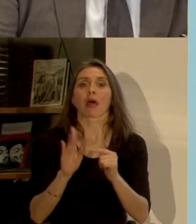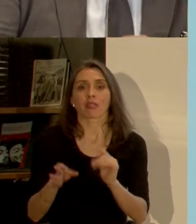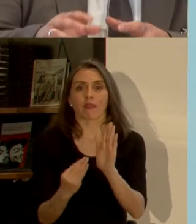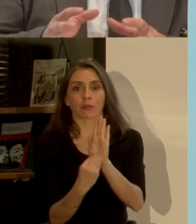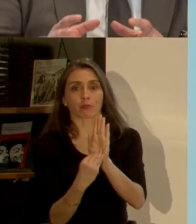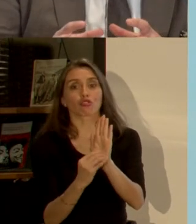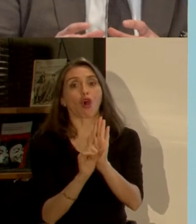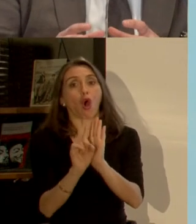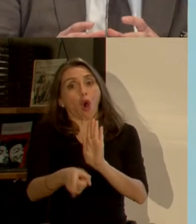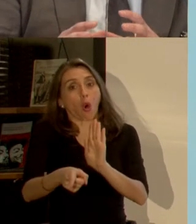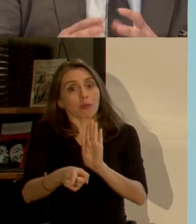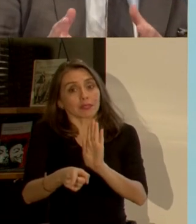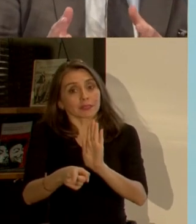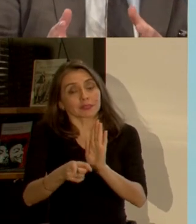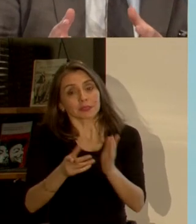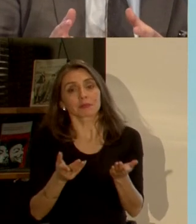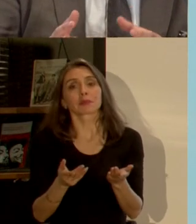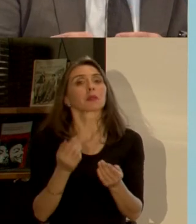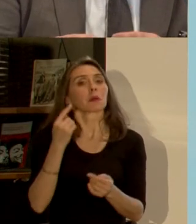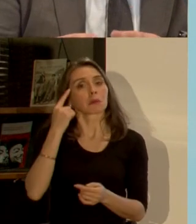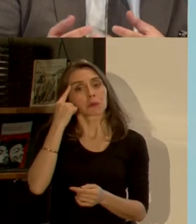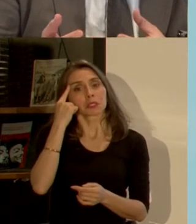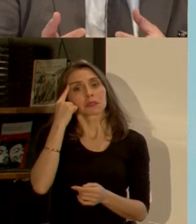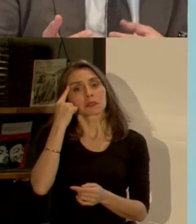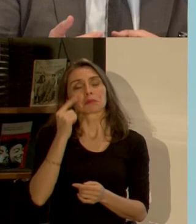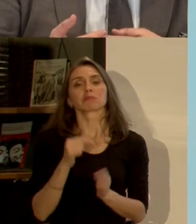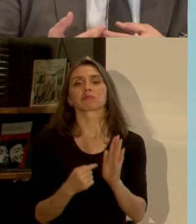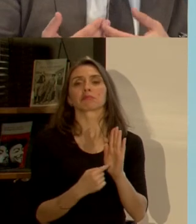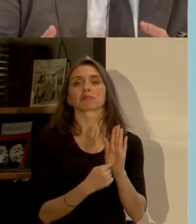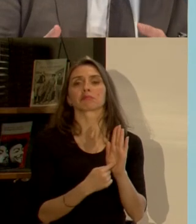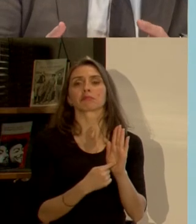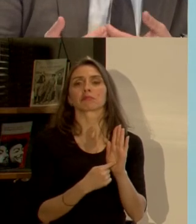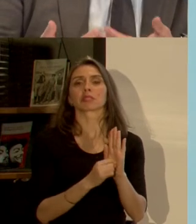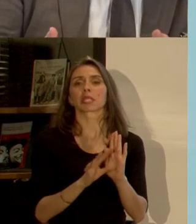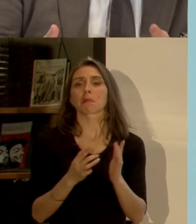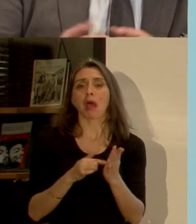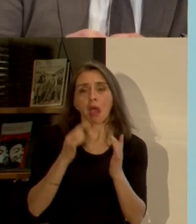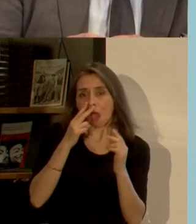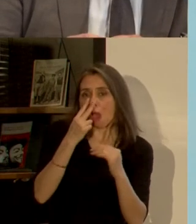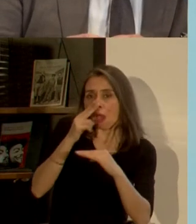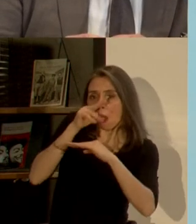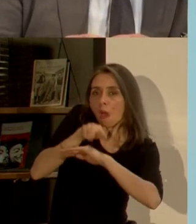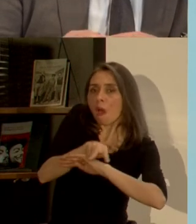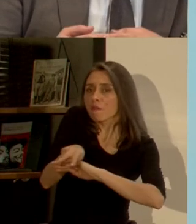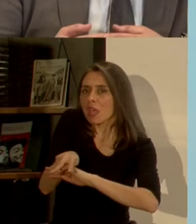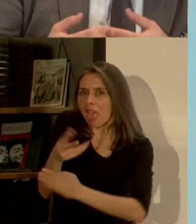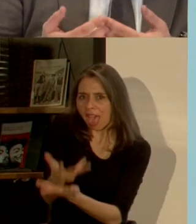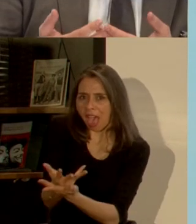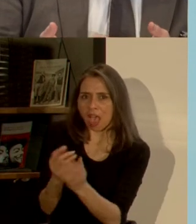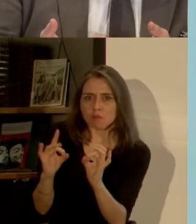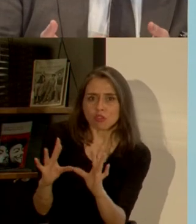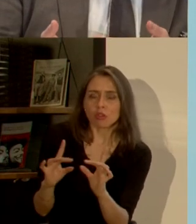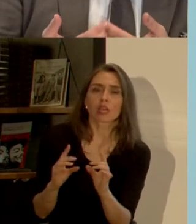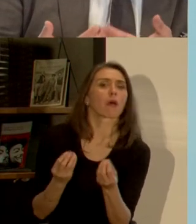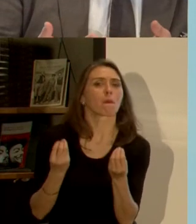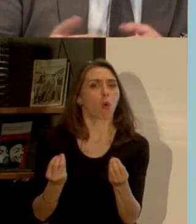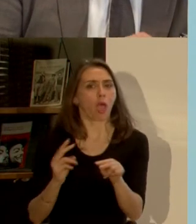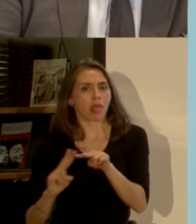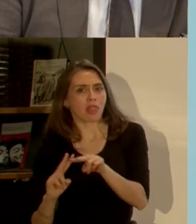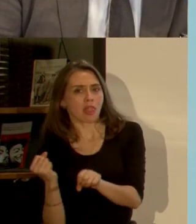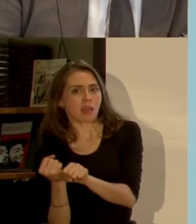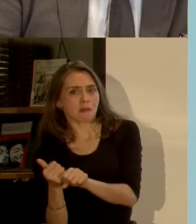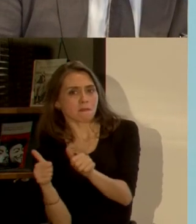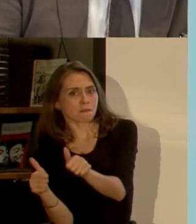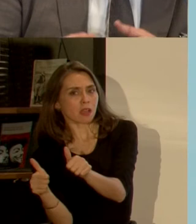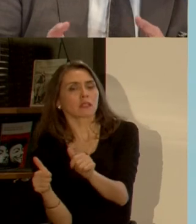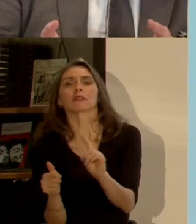obligatoria y esto no es simplemente algo que se asente en los hechos en la práctica en las buenas prácticas sino que